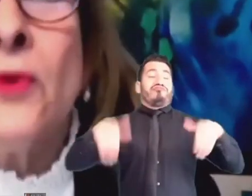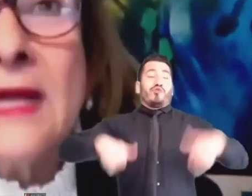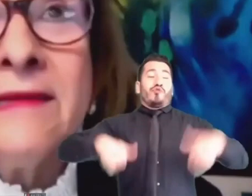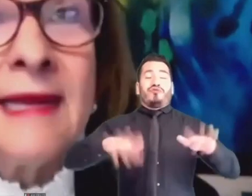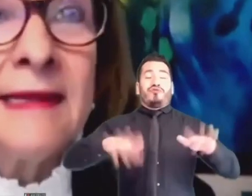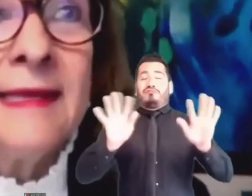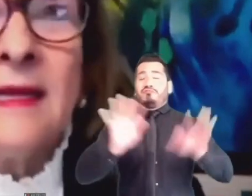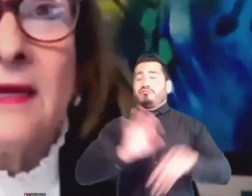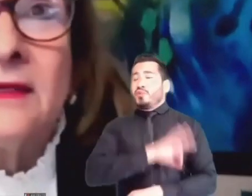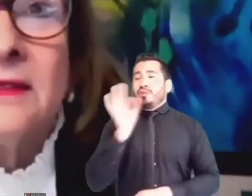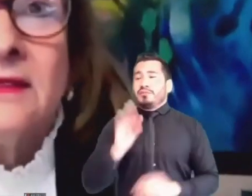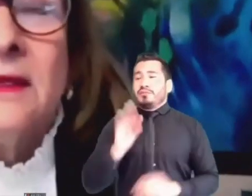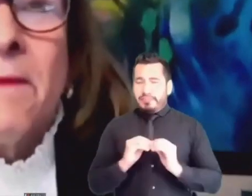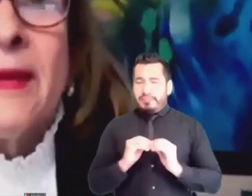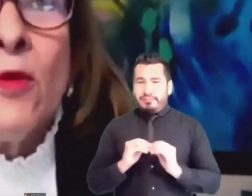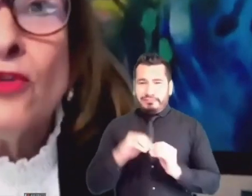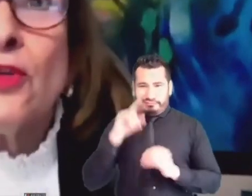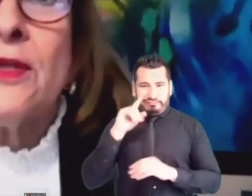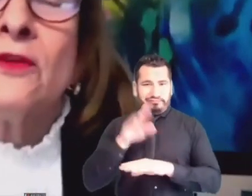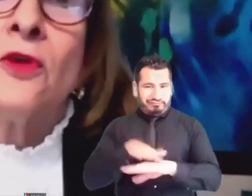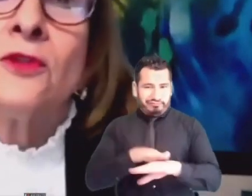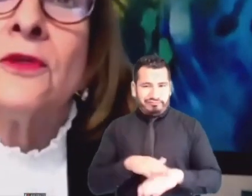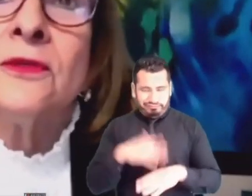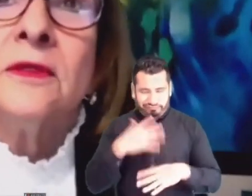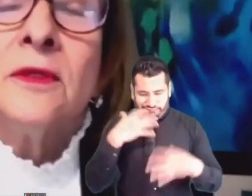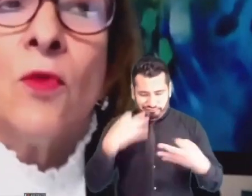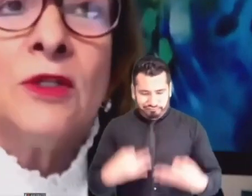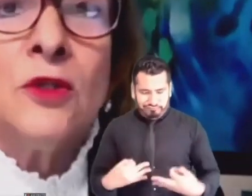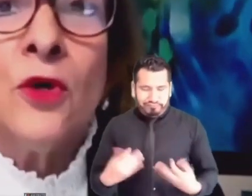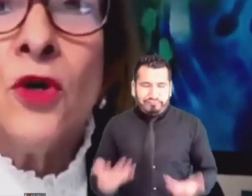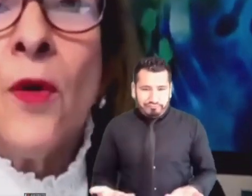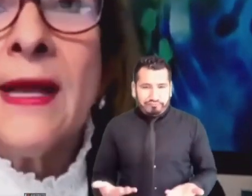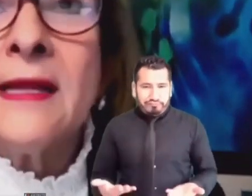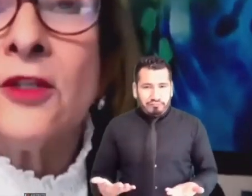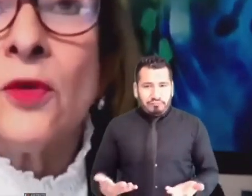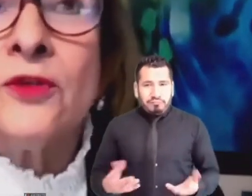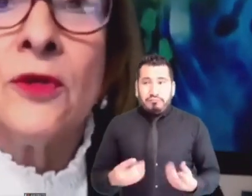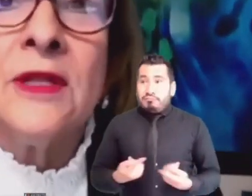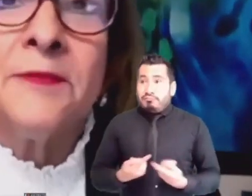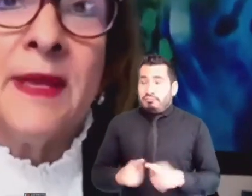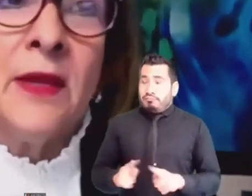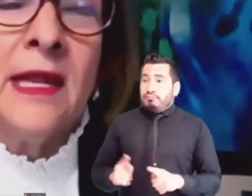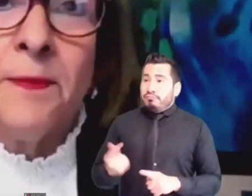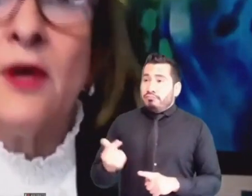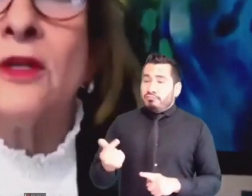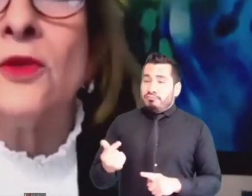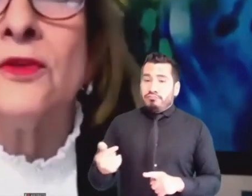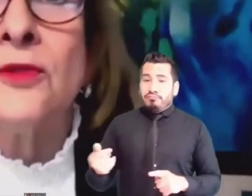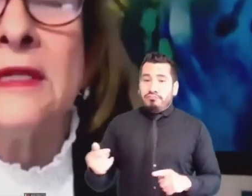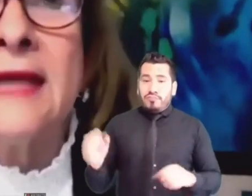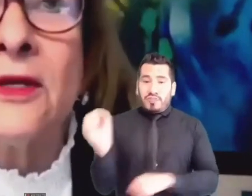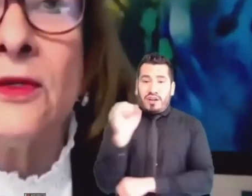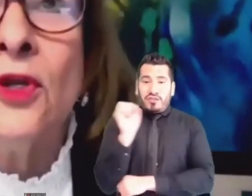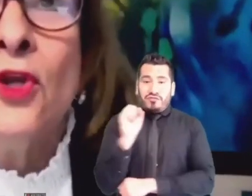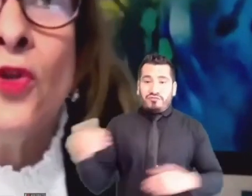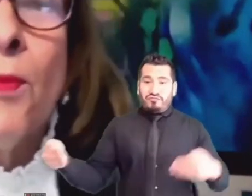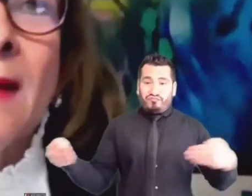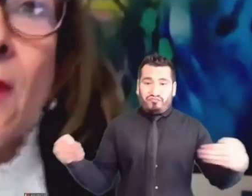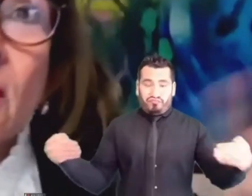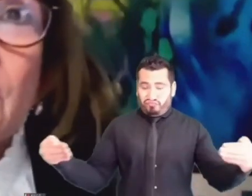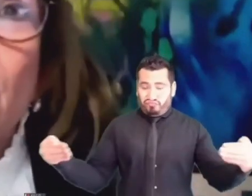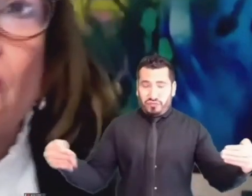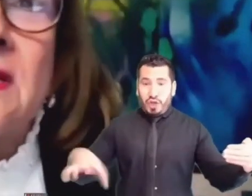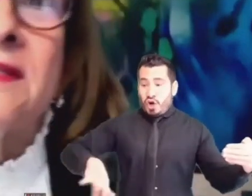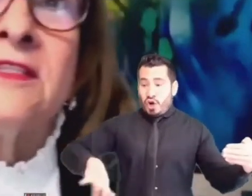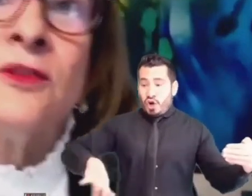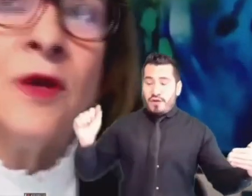segura y tranquila, pero muchos de nosotros cuando nos roban el espejo retrovisor del carro nos vamos